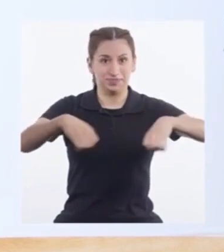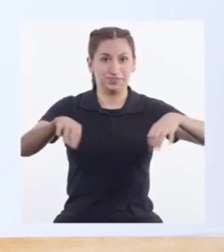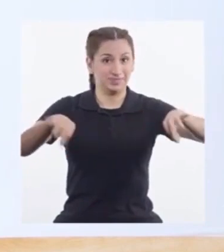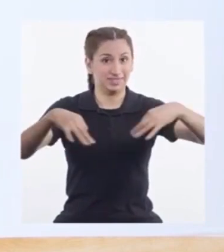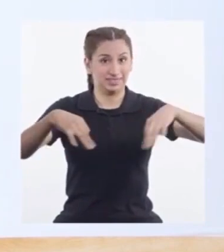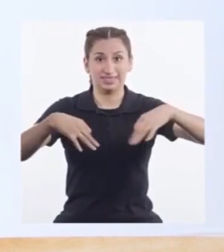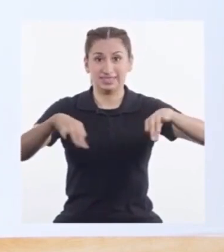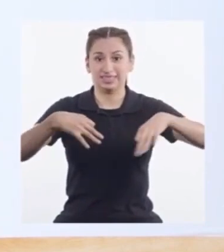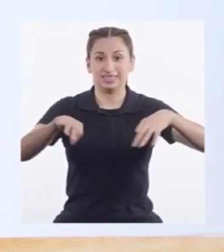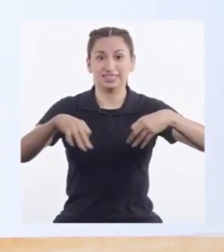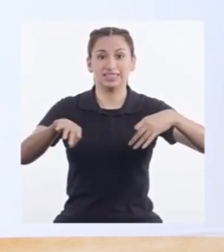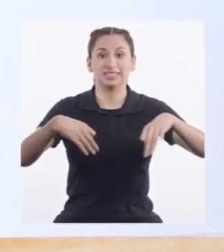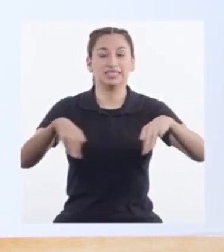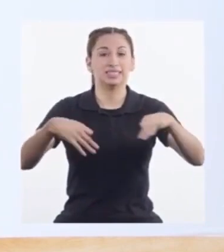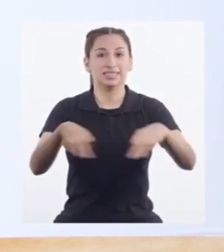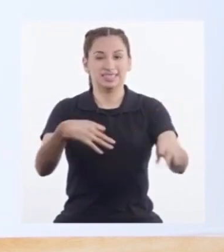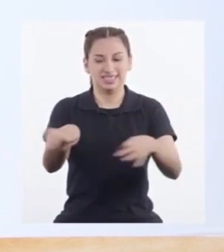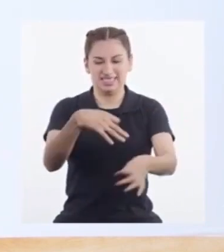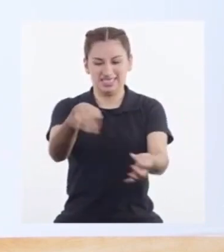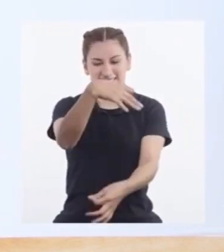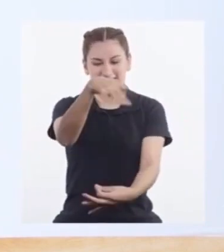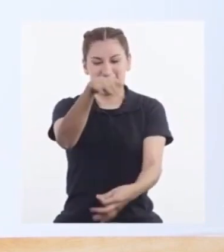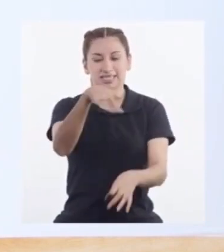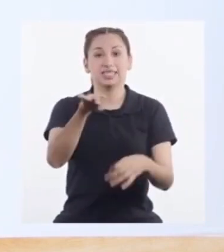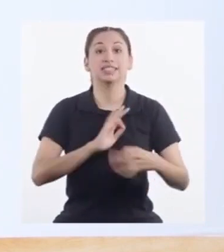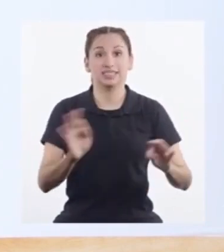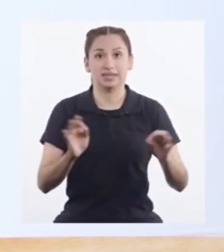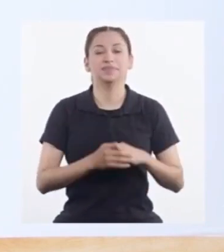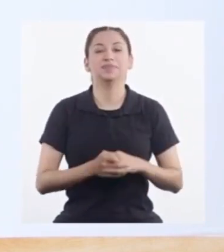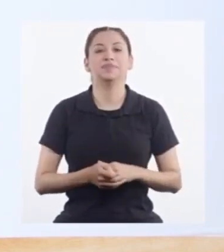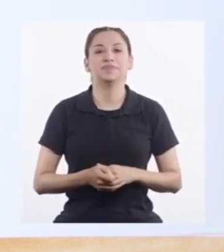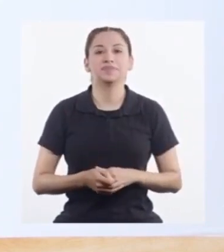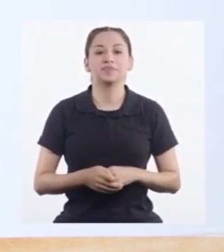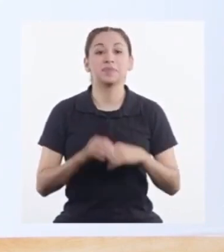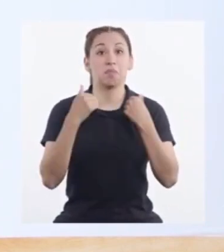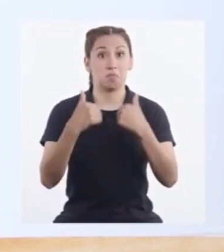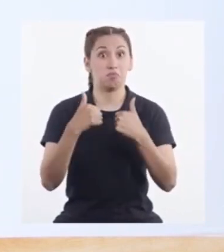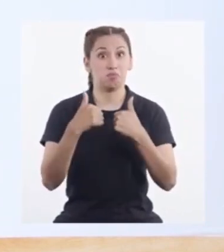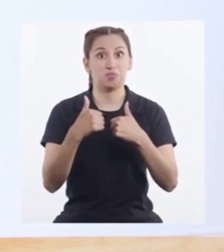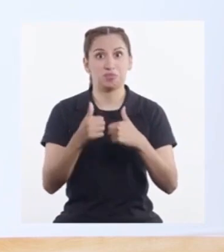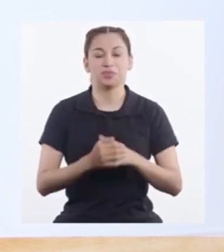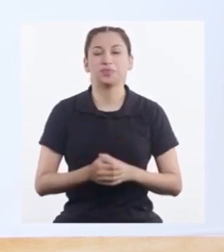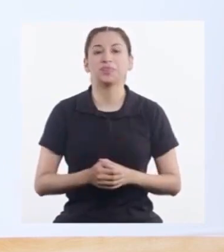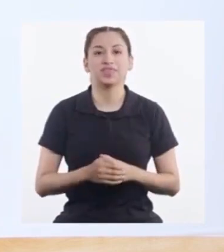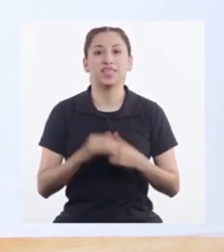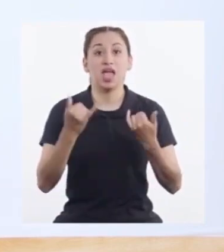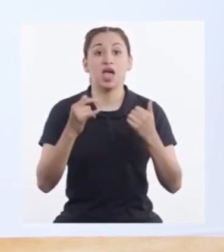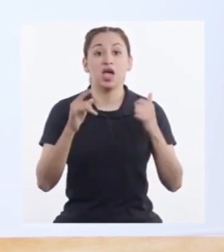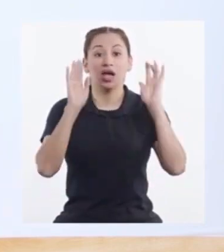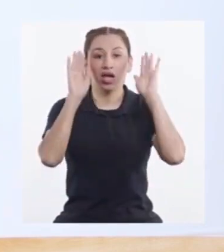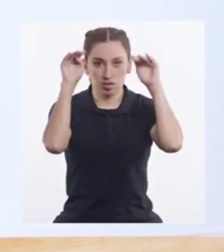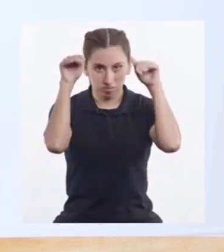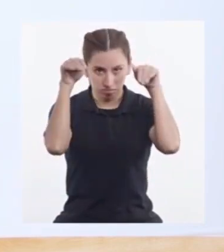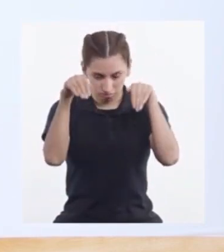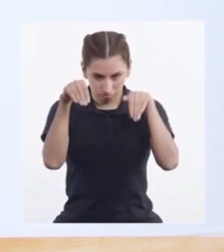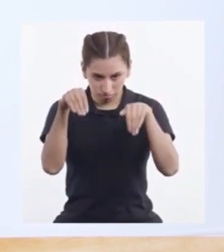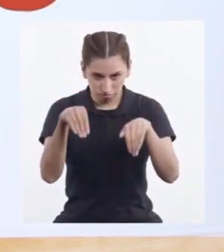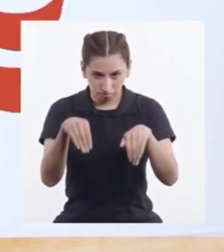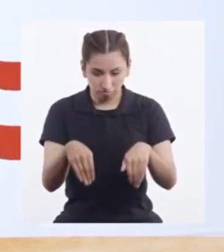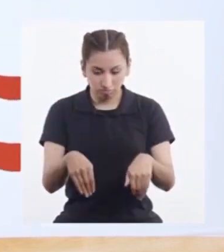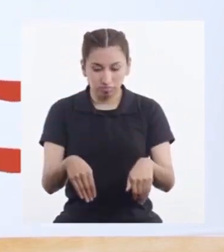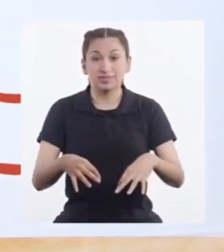bien Y Eso es Muy bien Nos agachamos